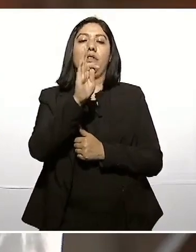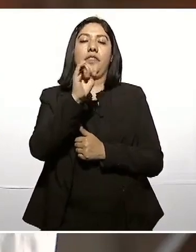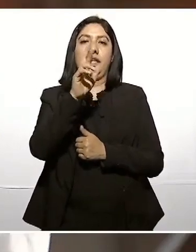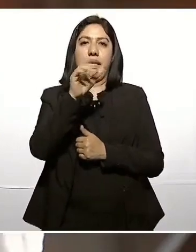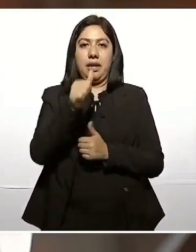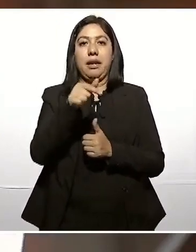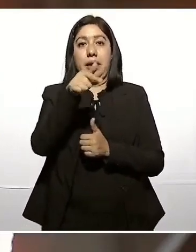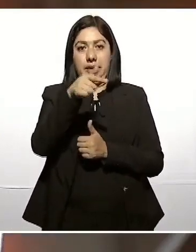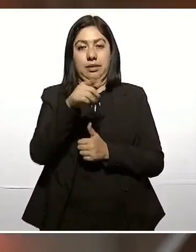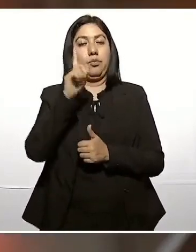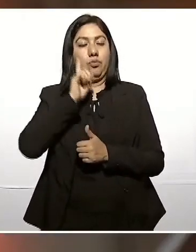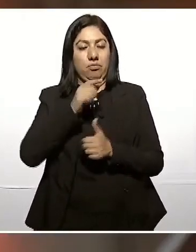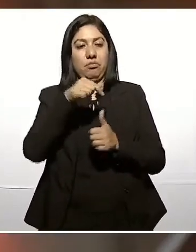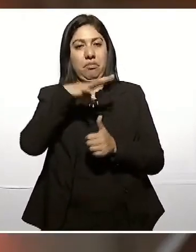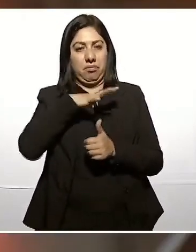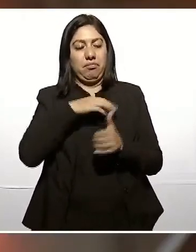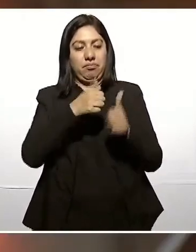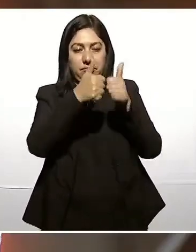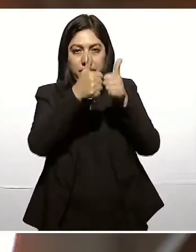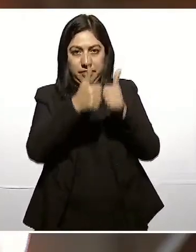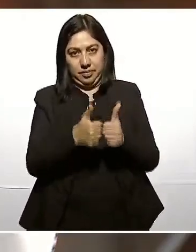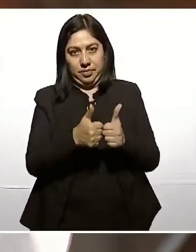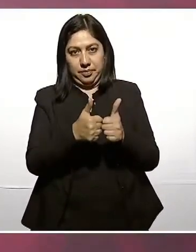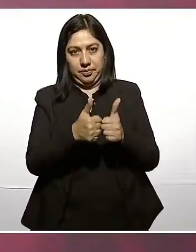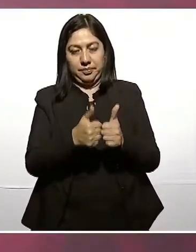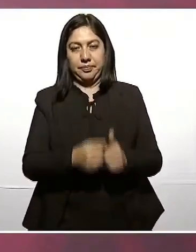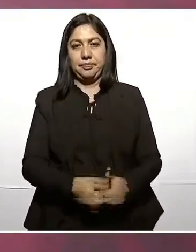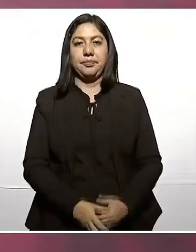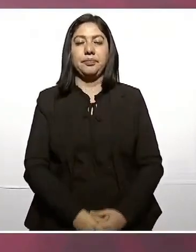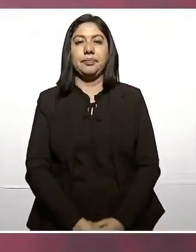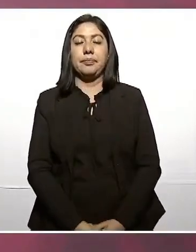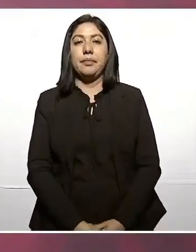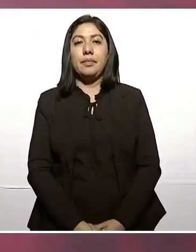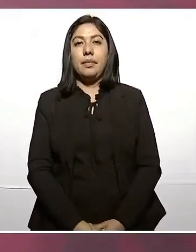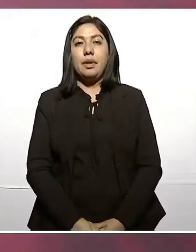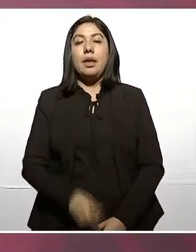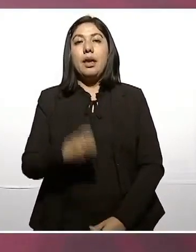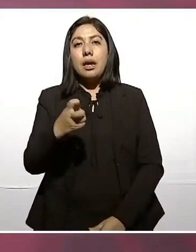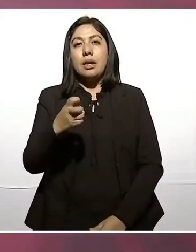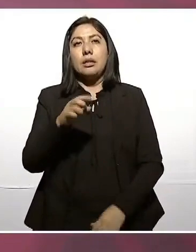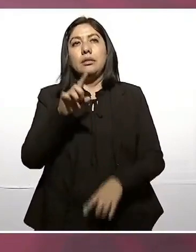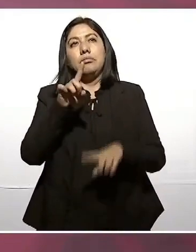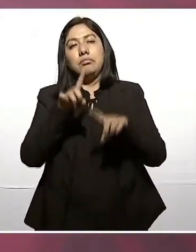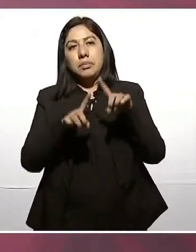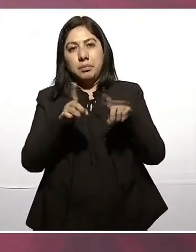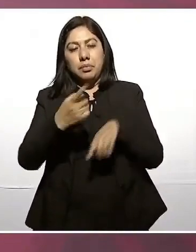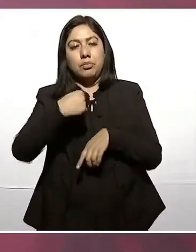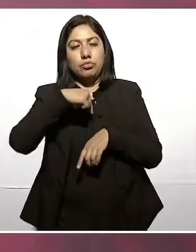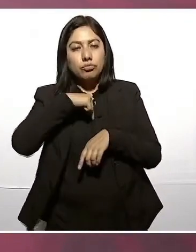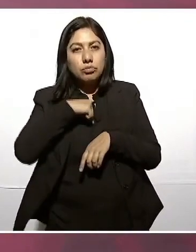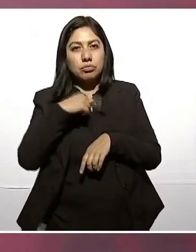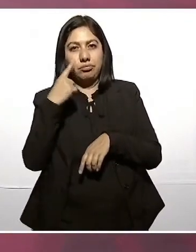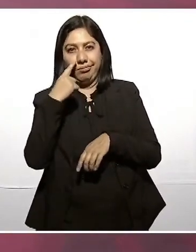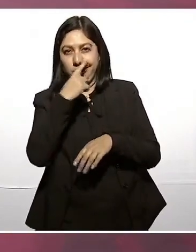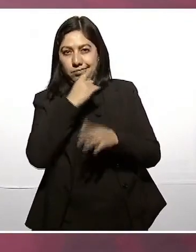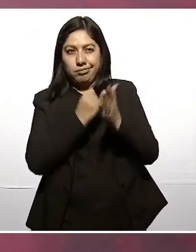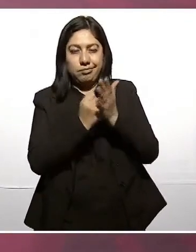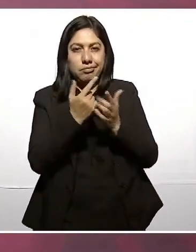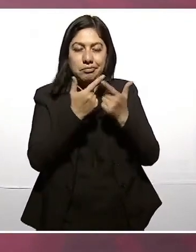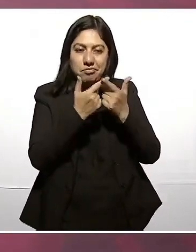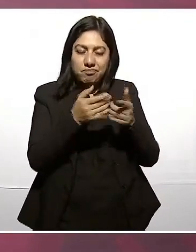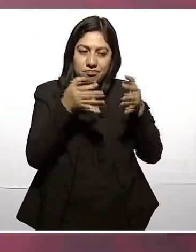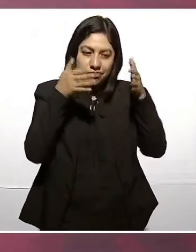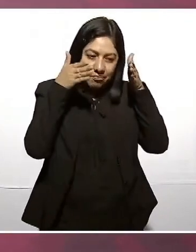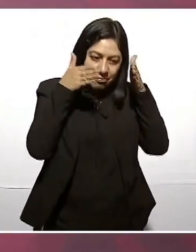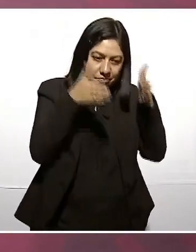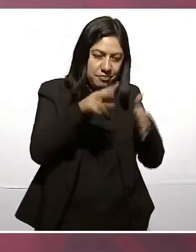Y a pesar de la vocación democrática, genuina,